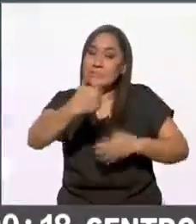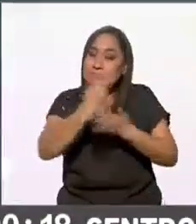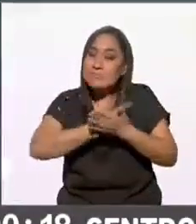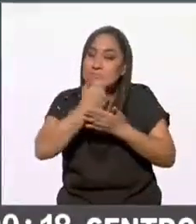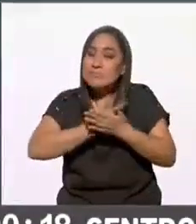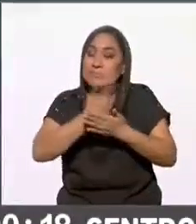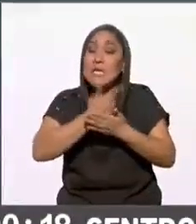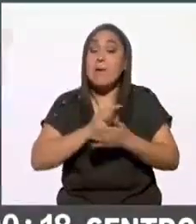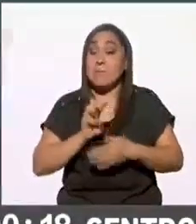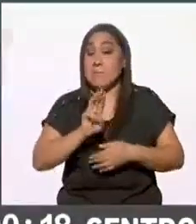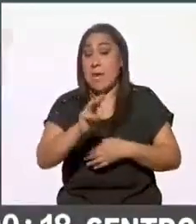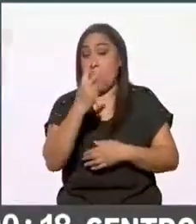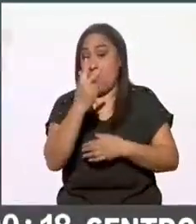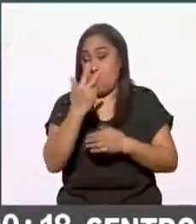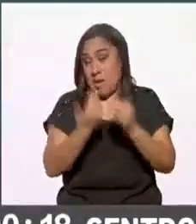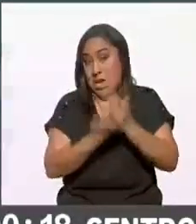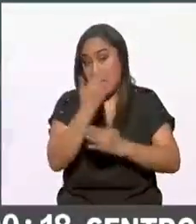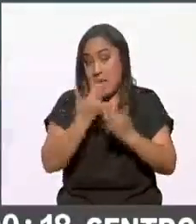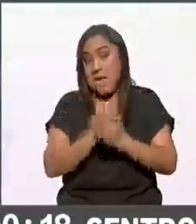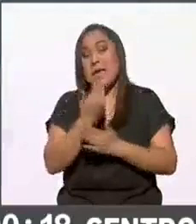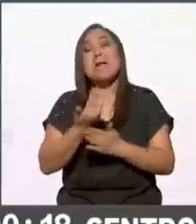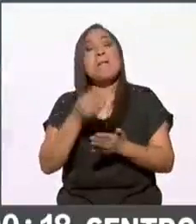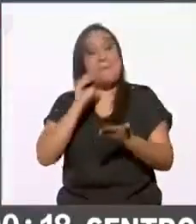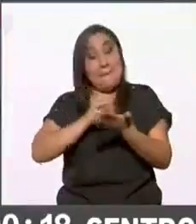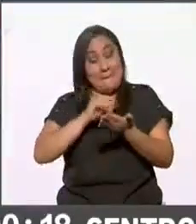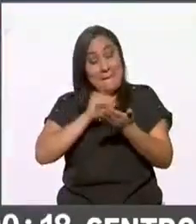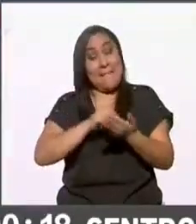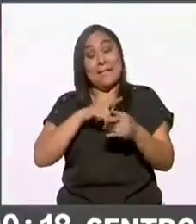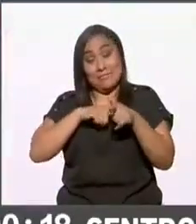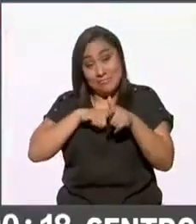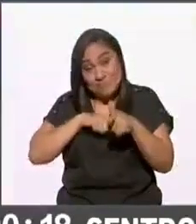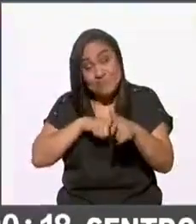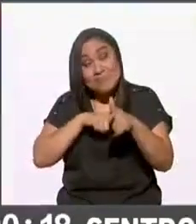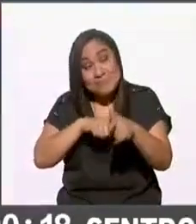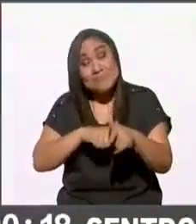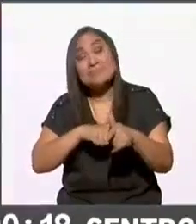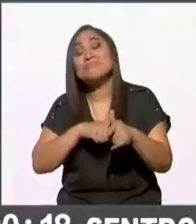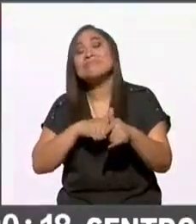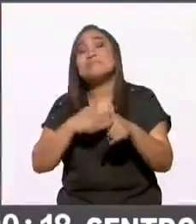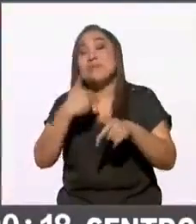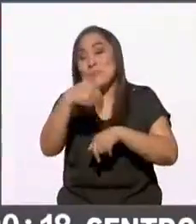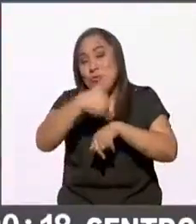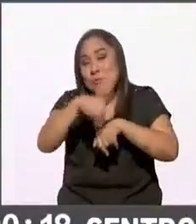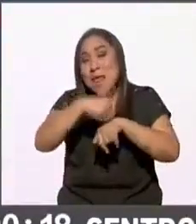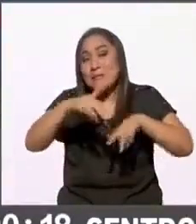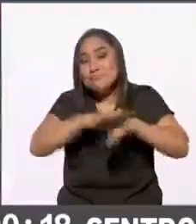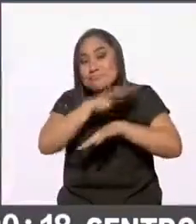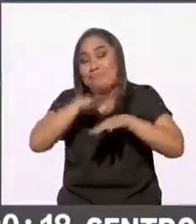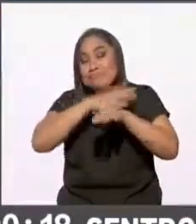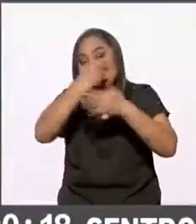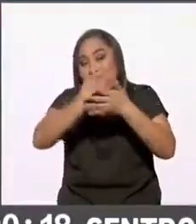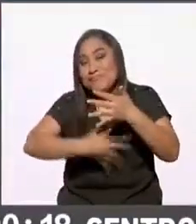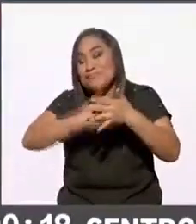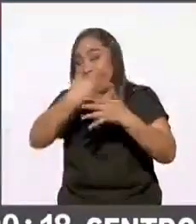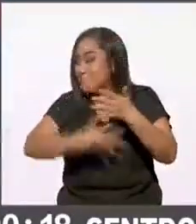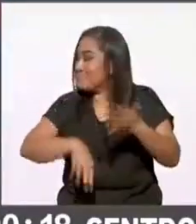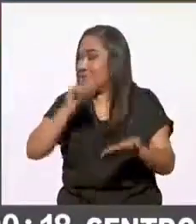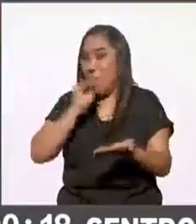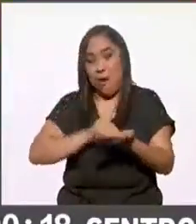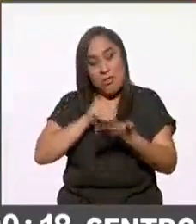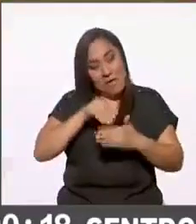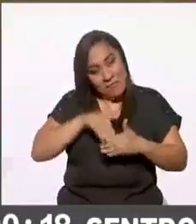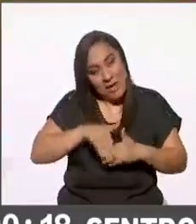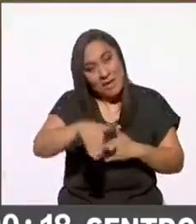las 8 de la mañana ya inician y la jornada todavía tiene pues muchos números que escribirse y muchos números que pueden cambiar por supuesto